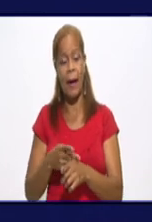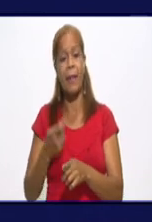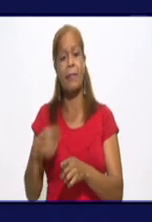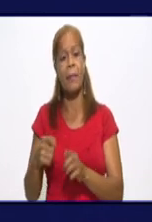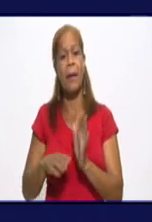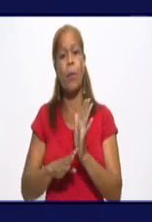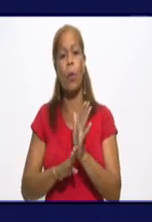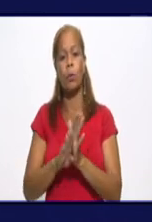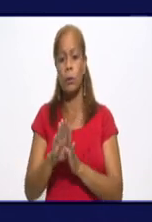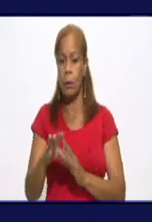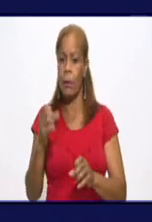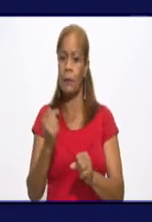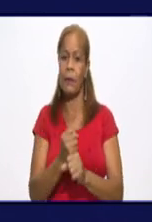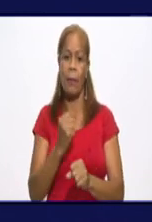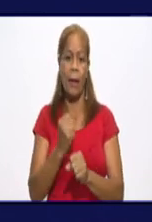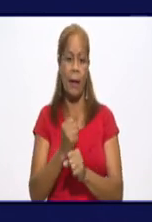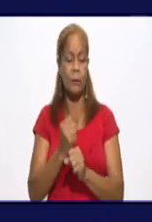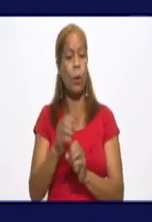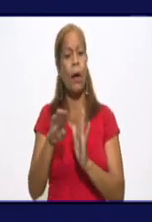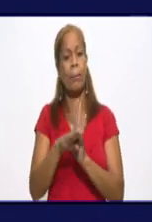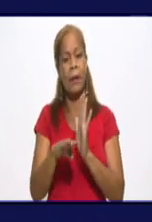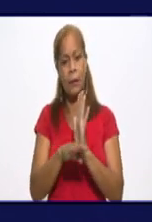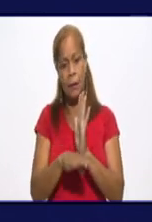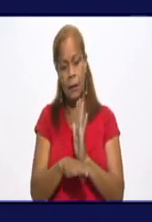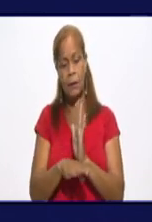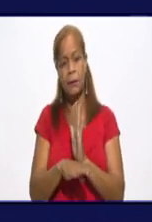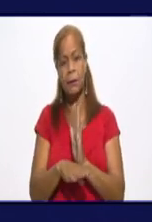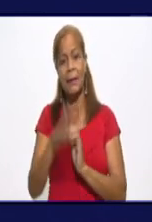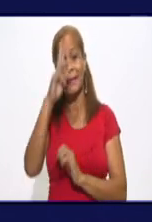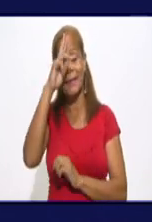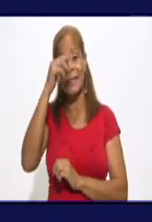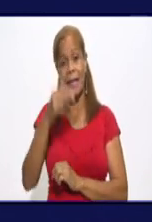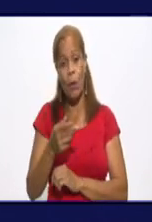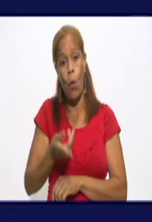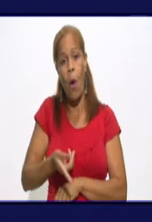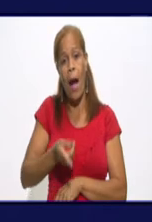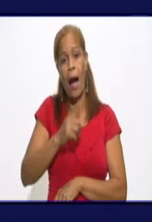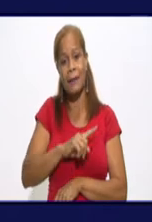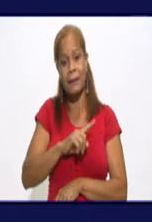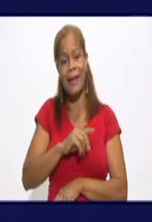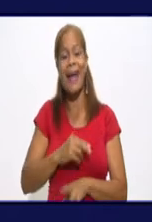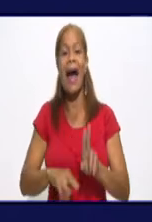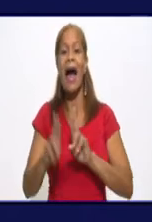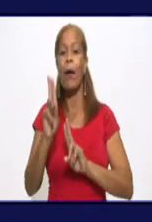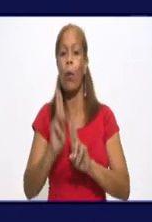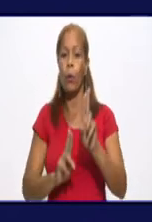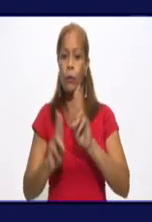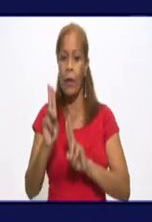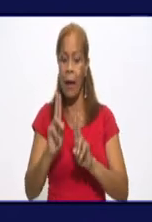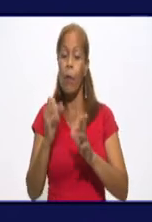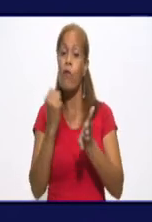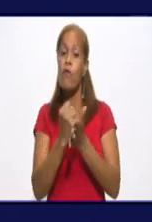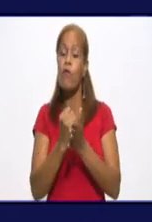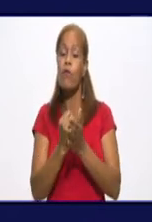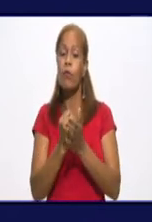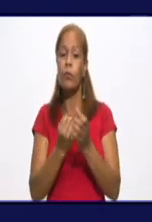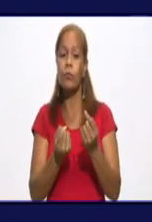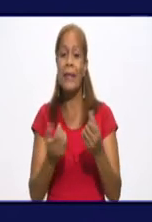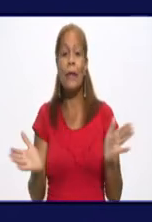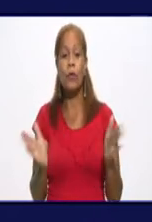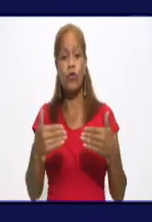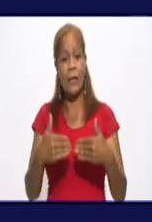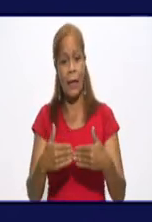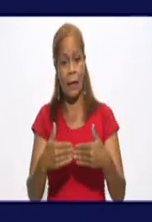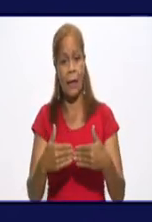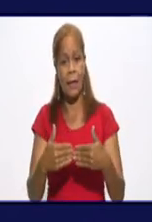medidas, de los protocolos de salud. Ayer acordamos fortalecer los cierres de la provincia y los cierres del